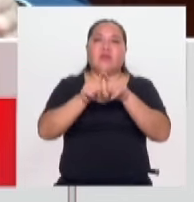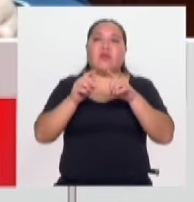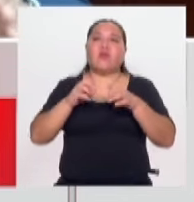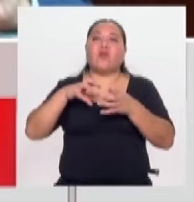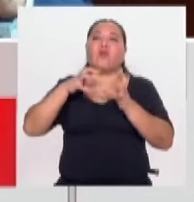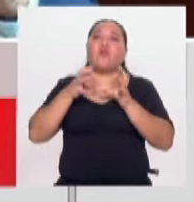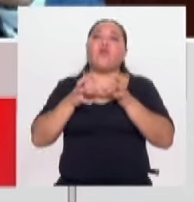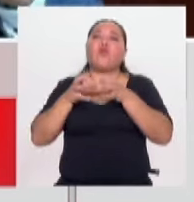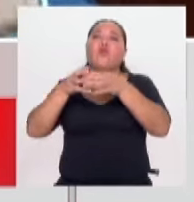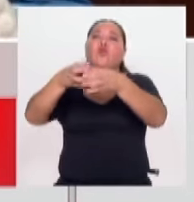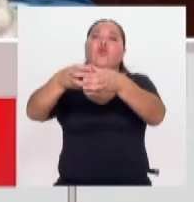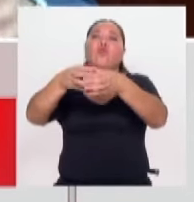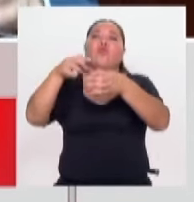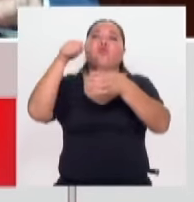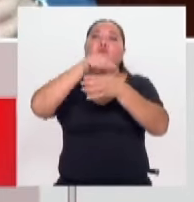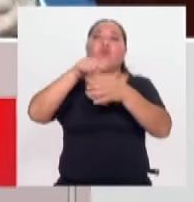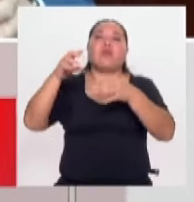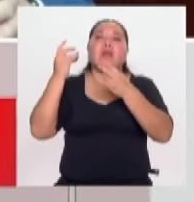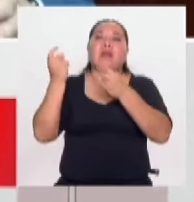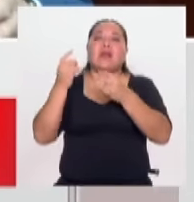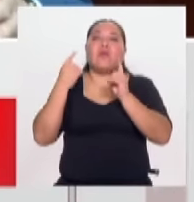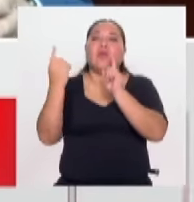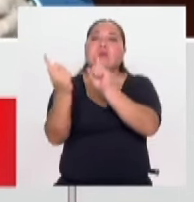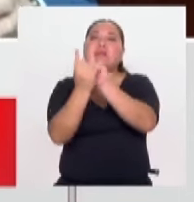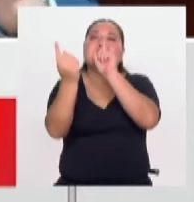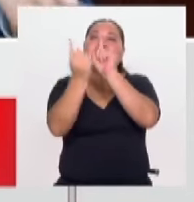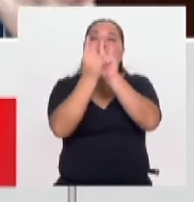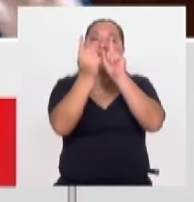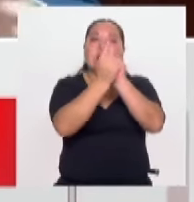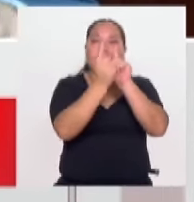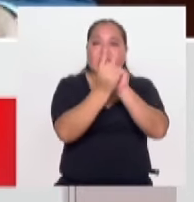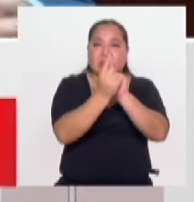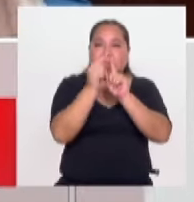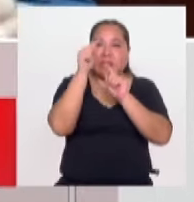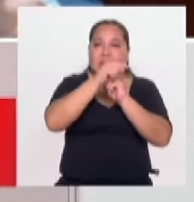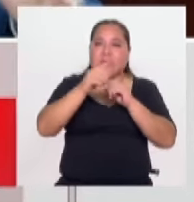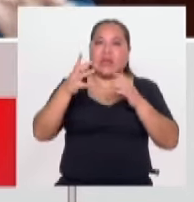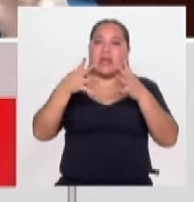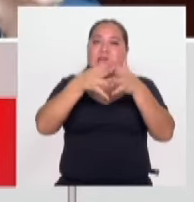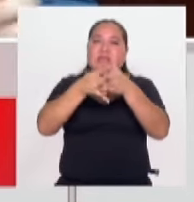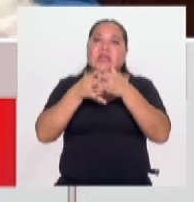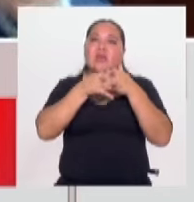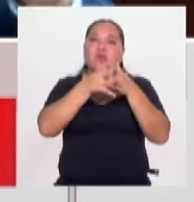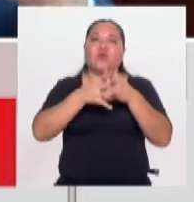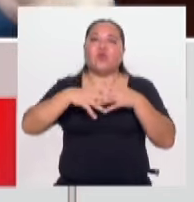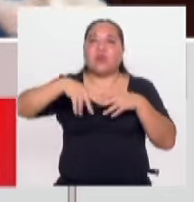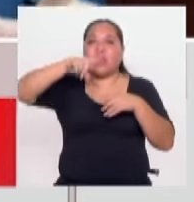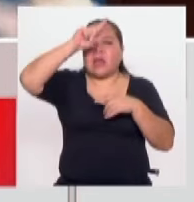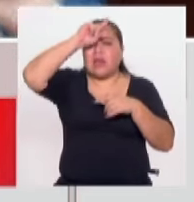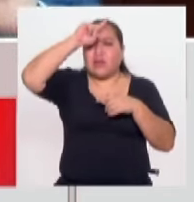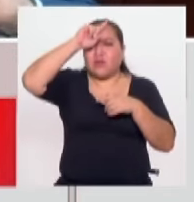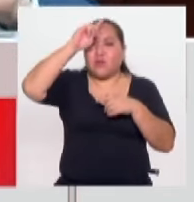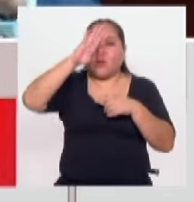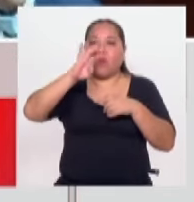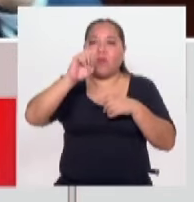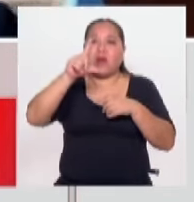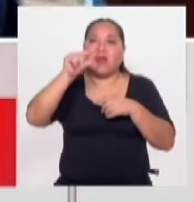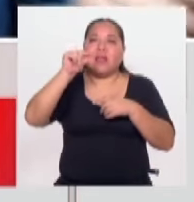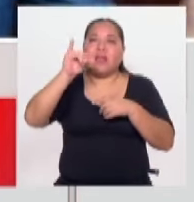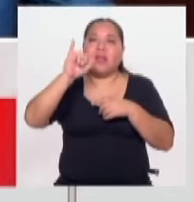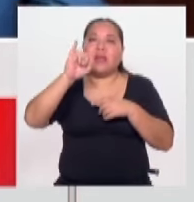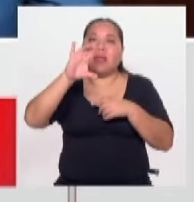rápida para que se entrevisten con las autoridades competentes de Estados Unidos, Alemania, Bélgica y El Salvador,